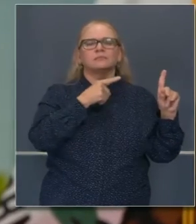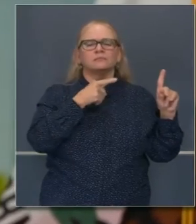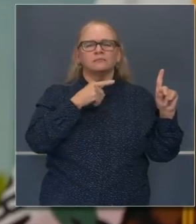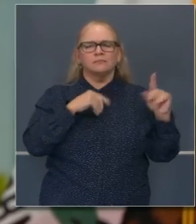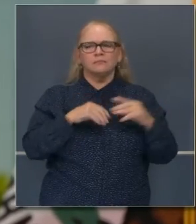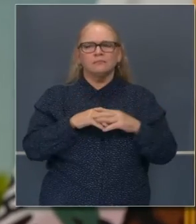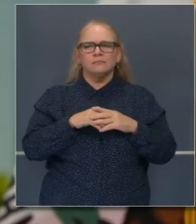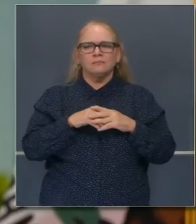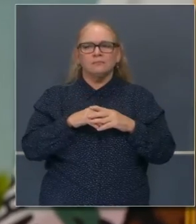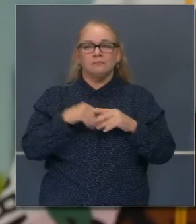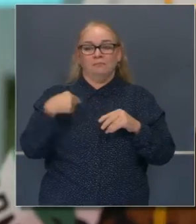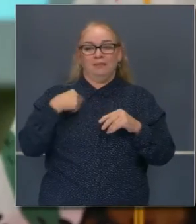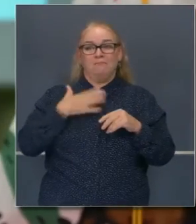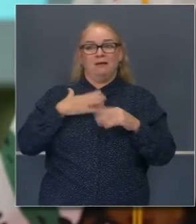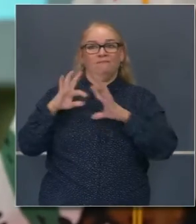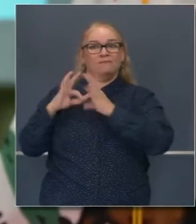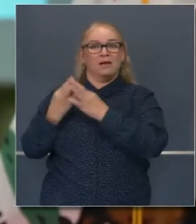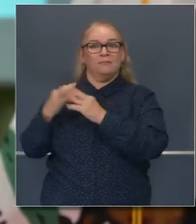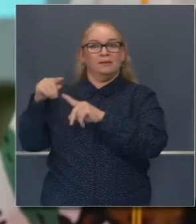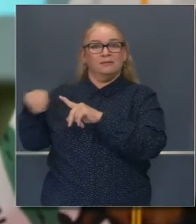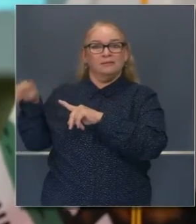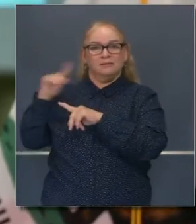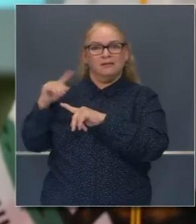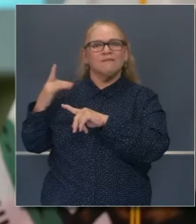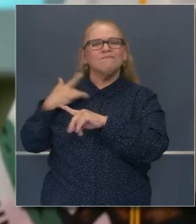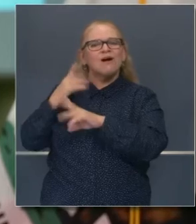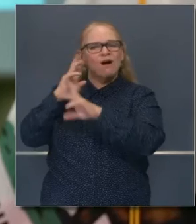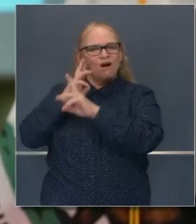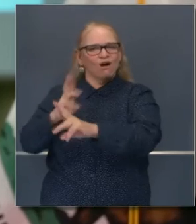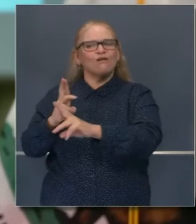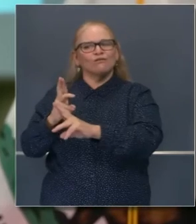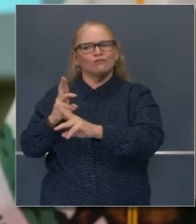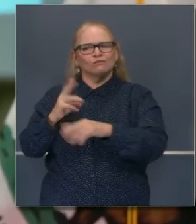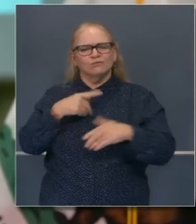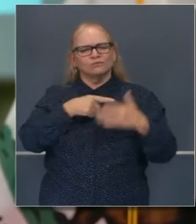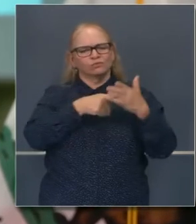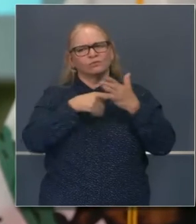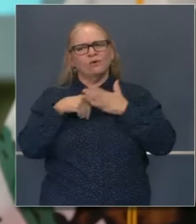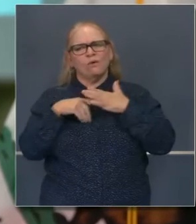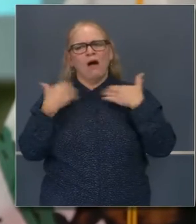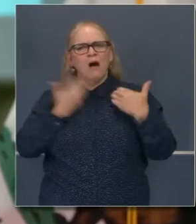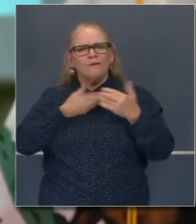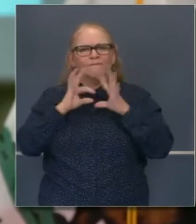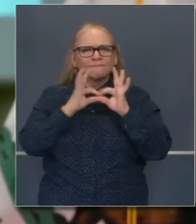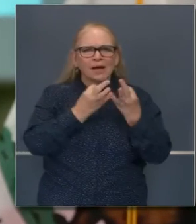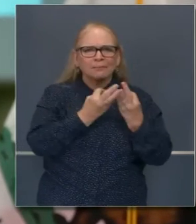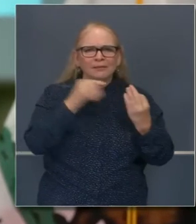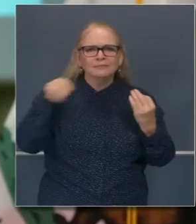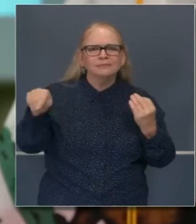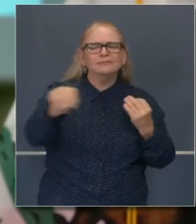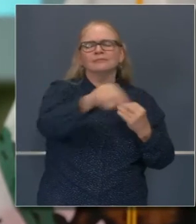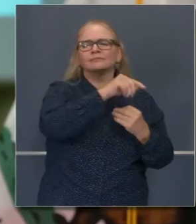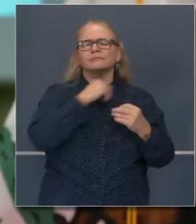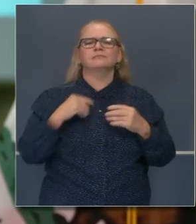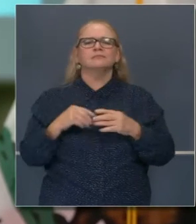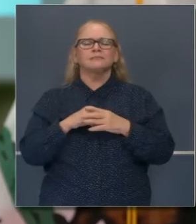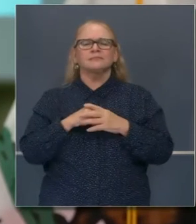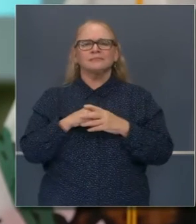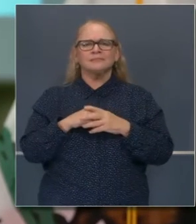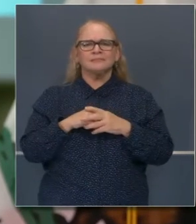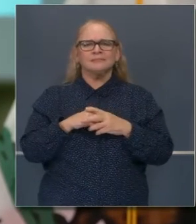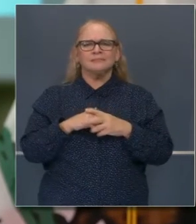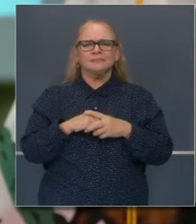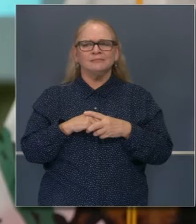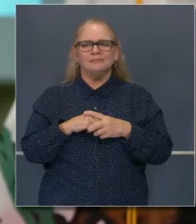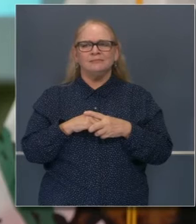parte mía y de mi familia, por el honor que nos da a mí y a mi familia el día de hoy. En